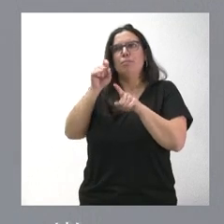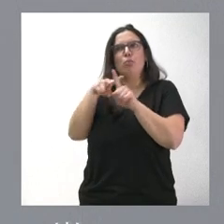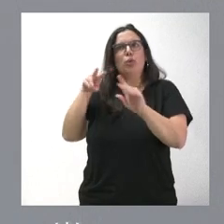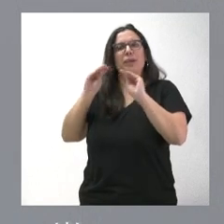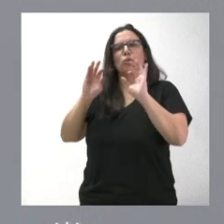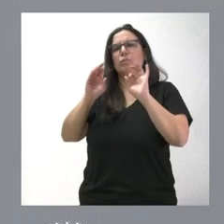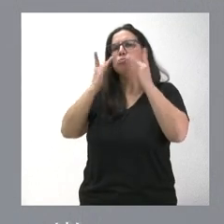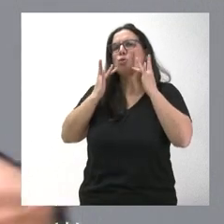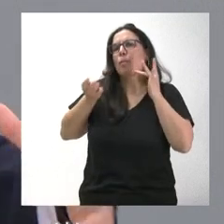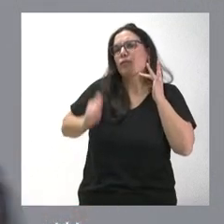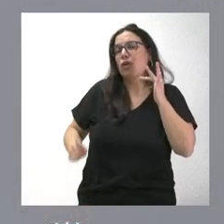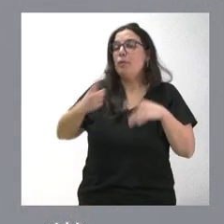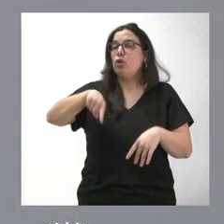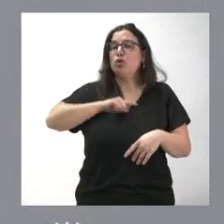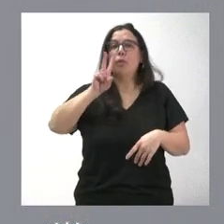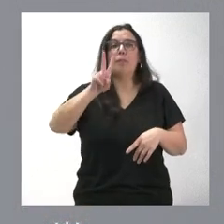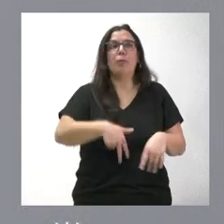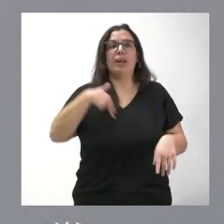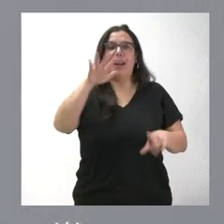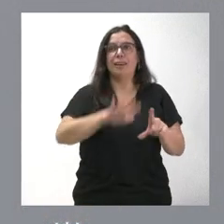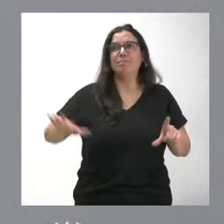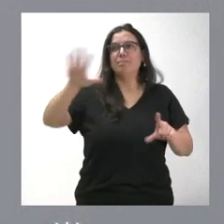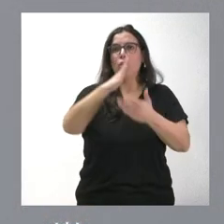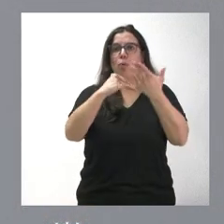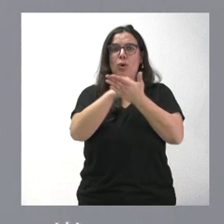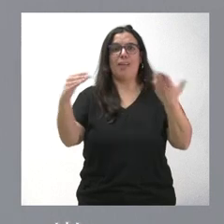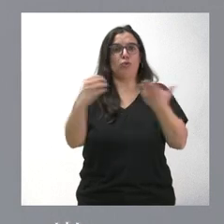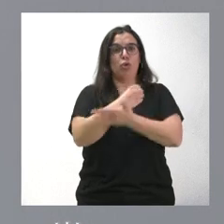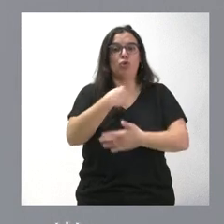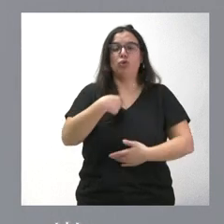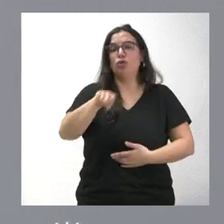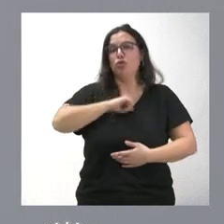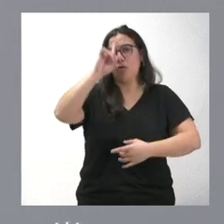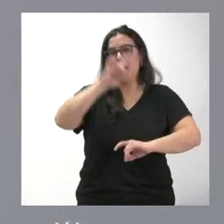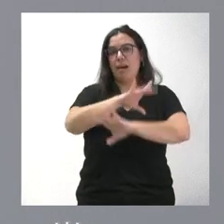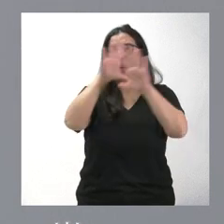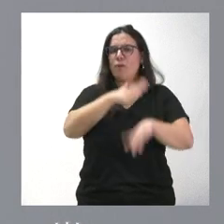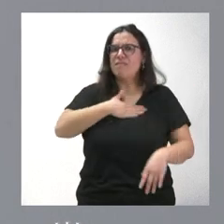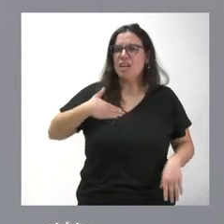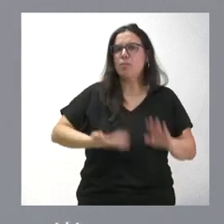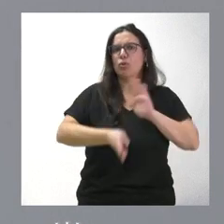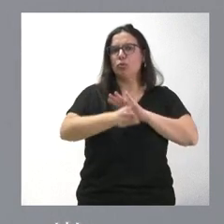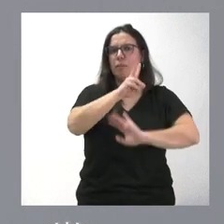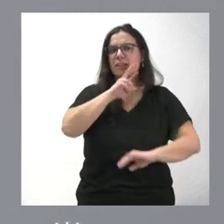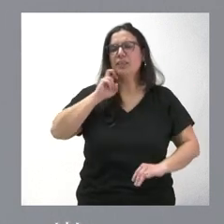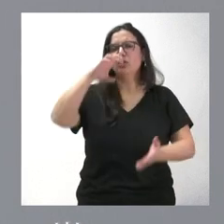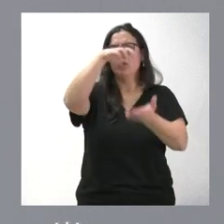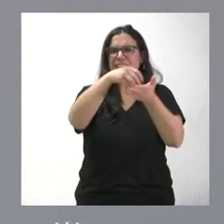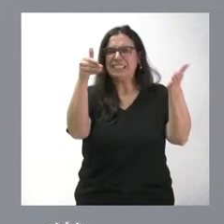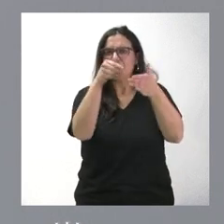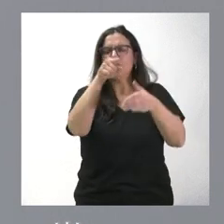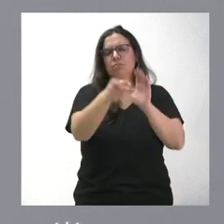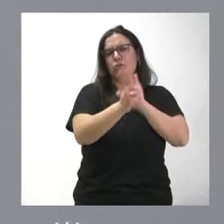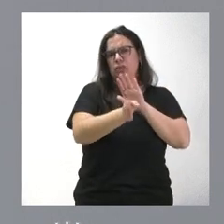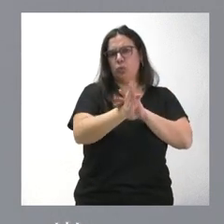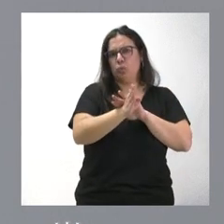tenemos una posición de visión del conjunto de la comunidad autónoma y nosotros como comunidad autónoma dejamos claro que queremos seguir manteniendo los consultorios locales de Castilla